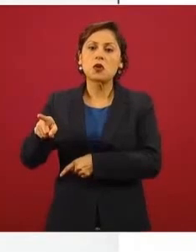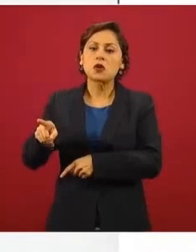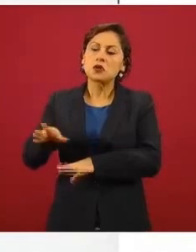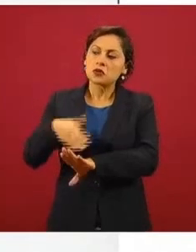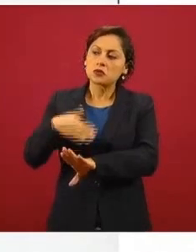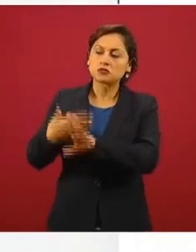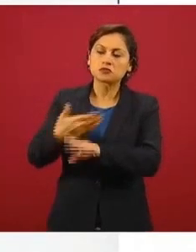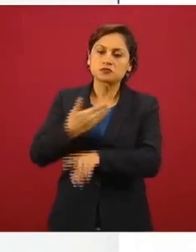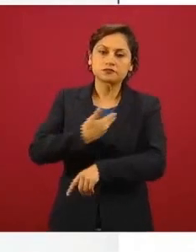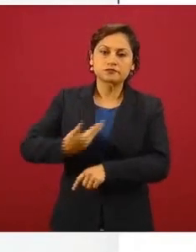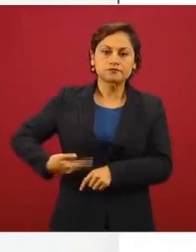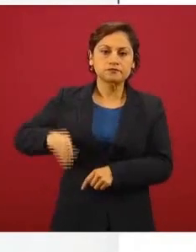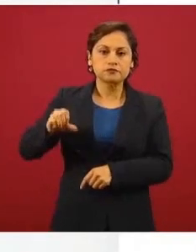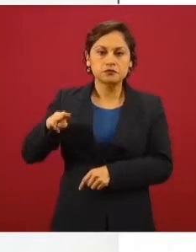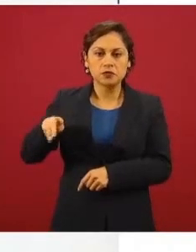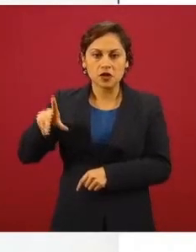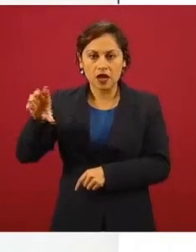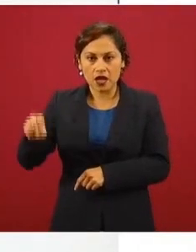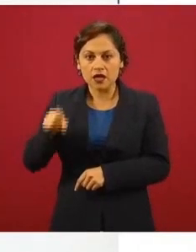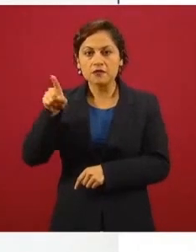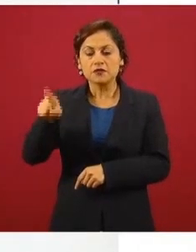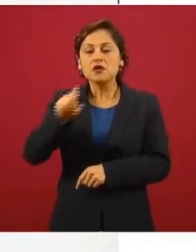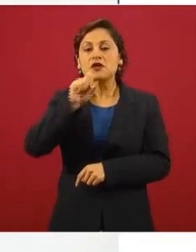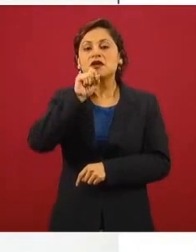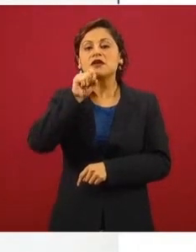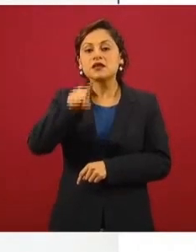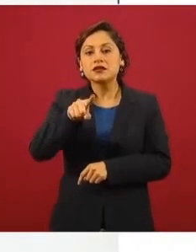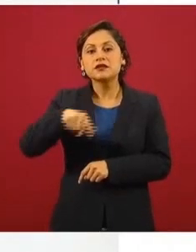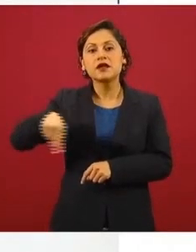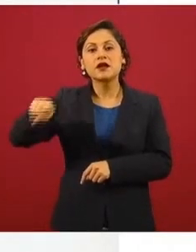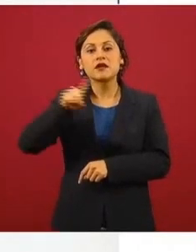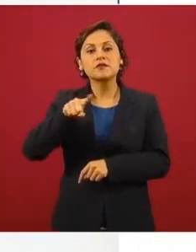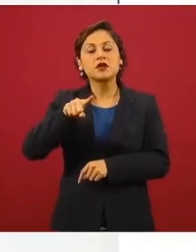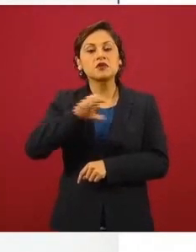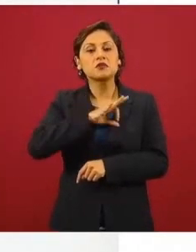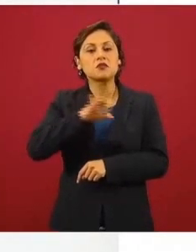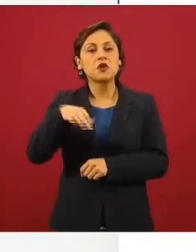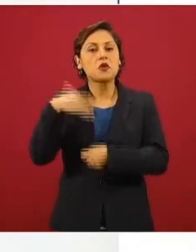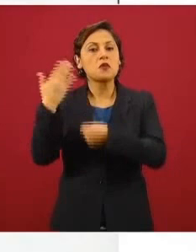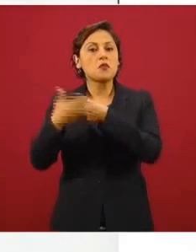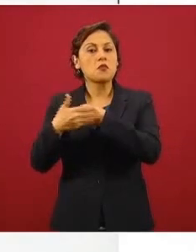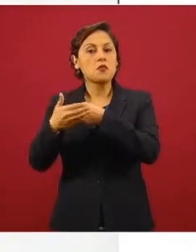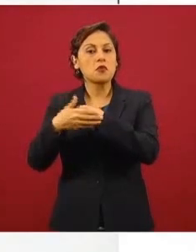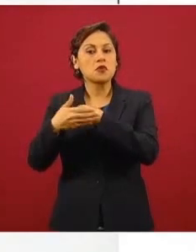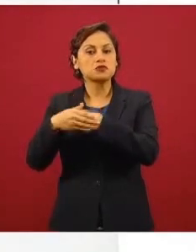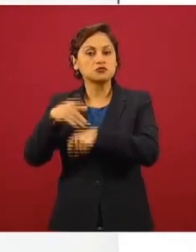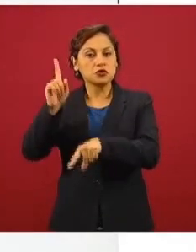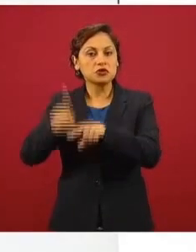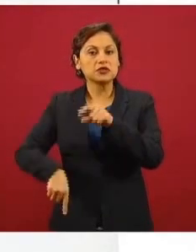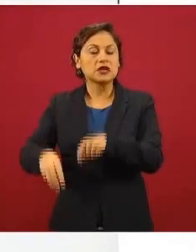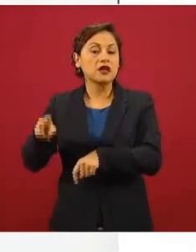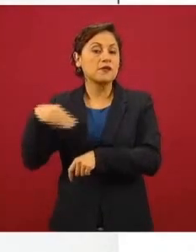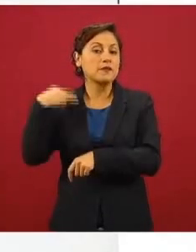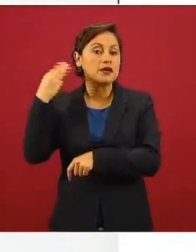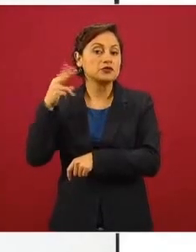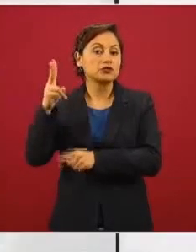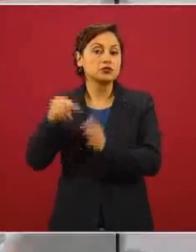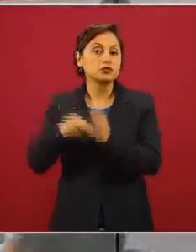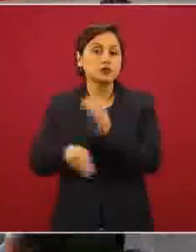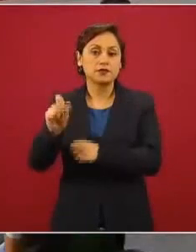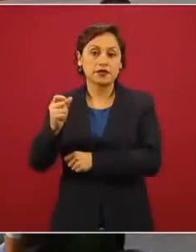AMLO y crecerán potencialmente las posibilidades reales de revocar el mandato presidencial en marzo del 2022.